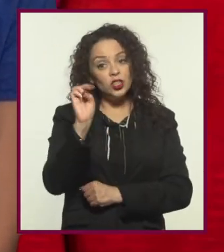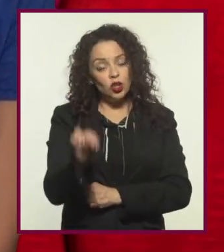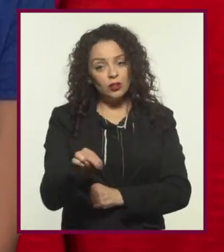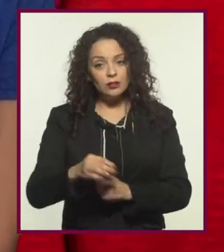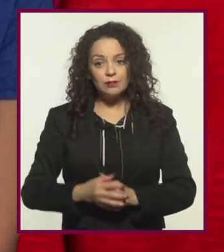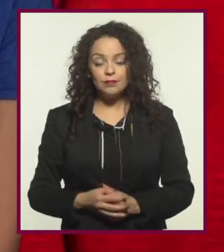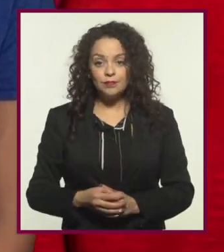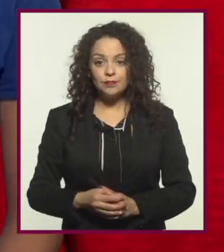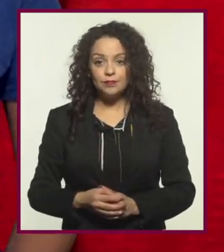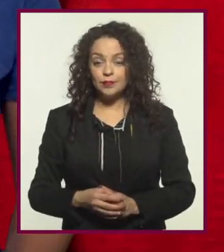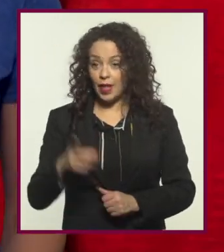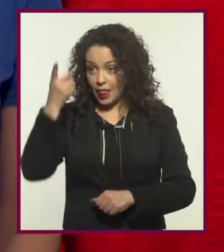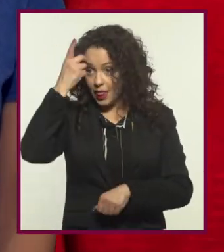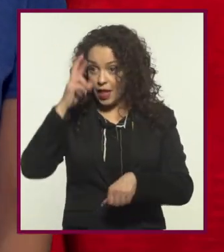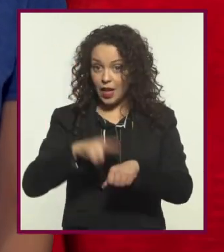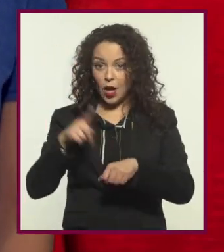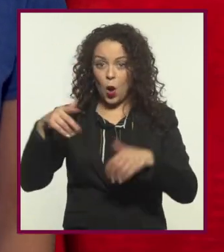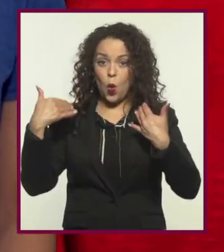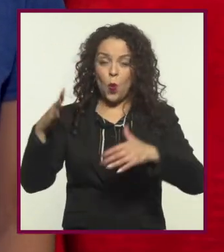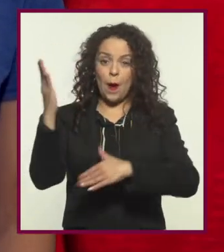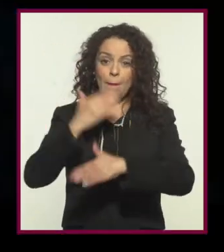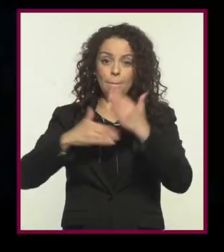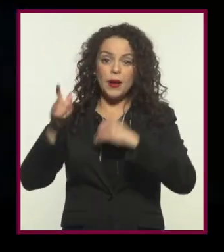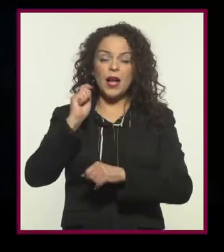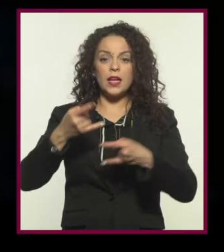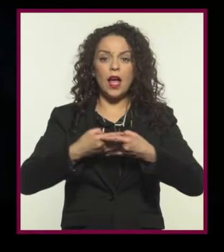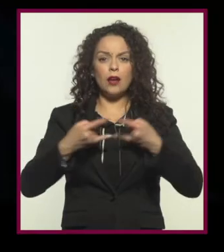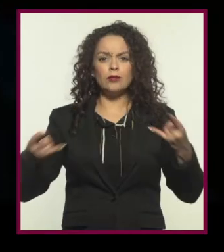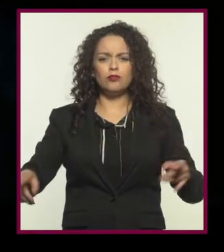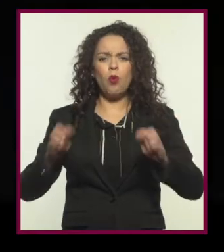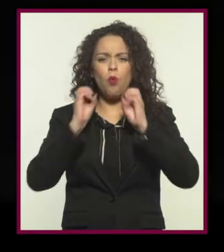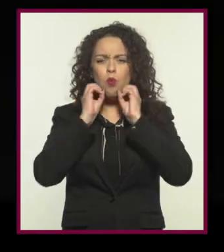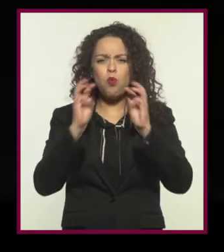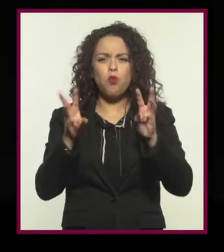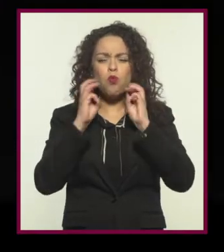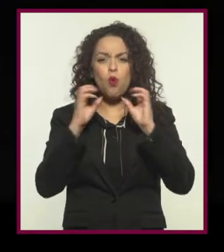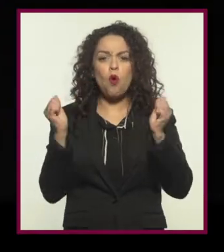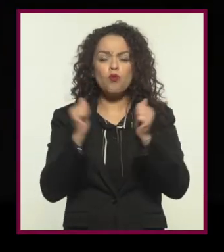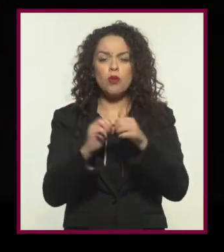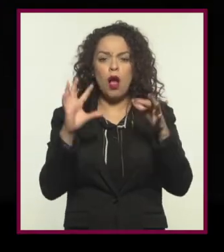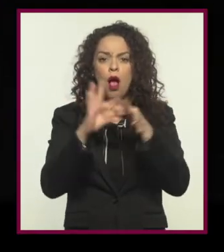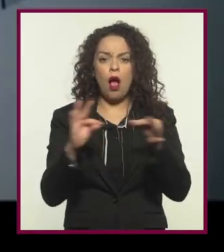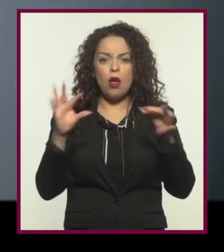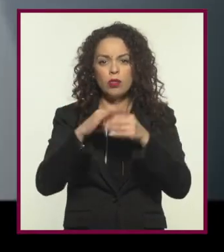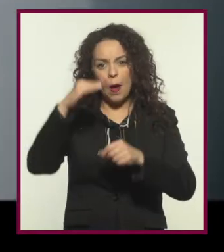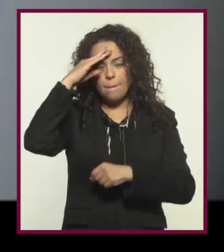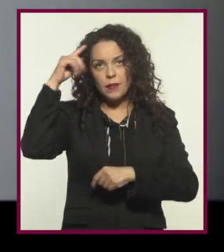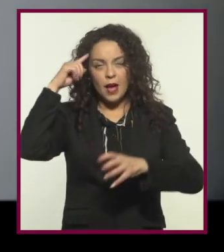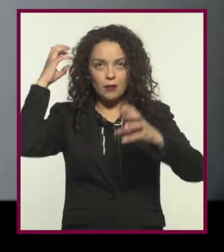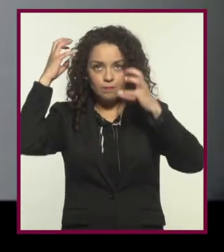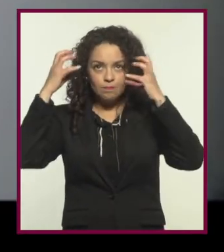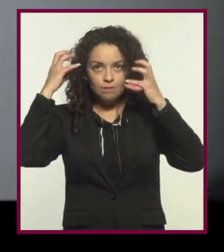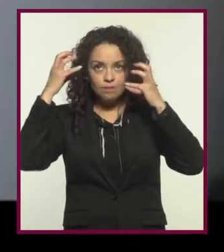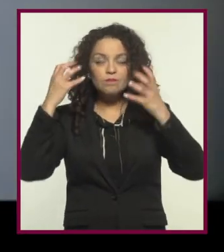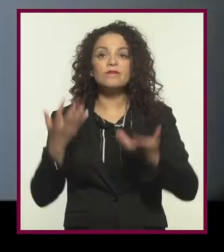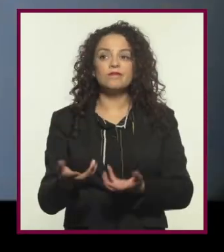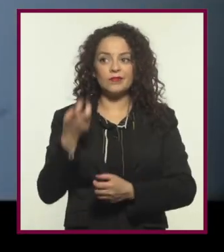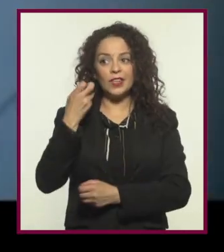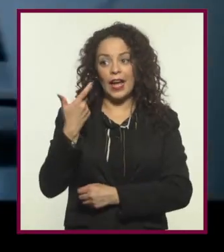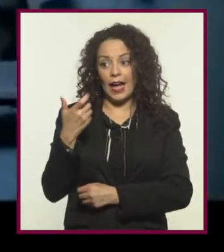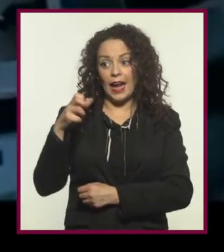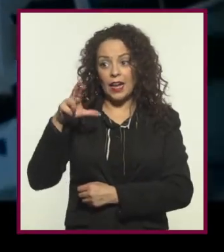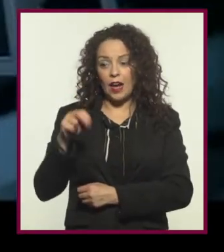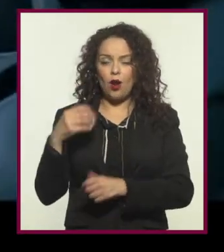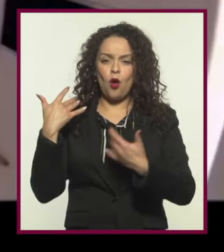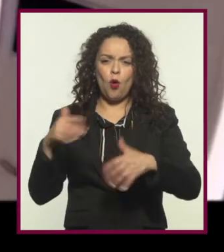ficción. El gran logro del director fue combinar una historia espectacular con un discurso muy reflexivo y mostrar el